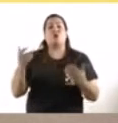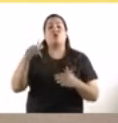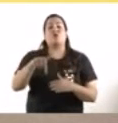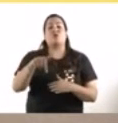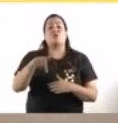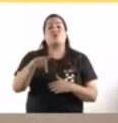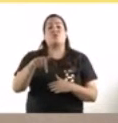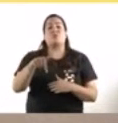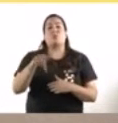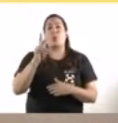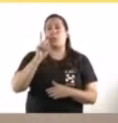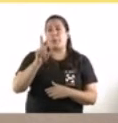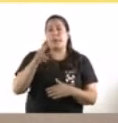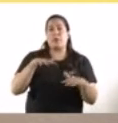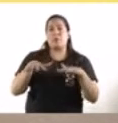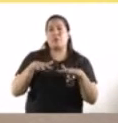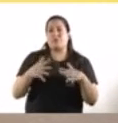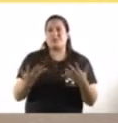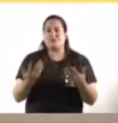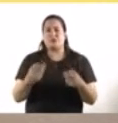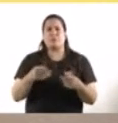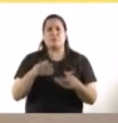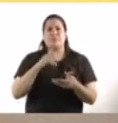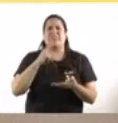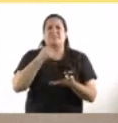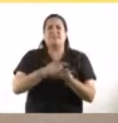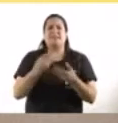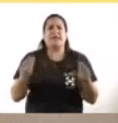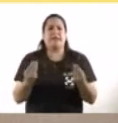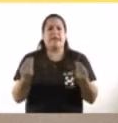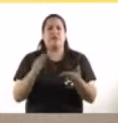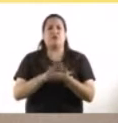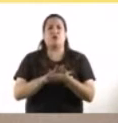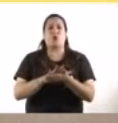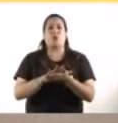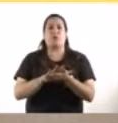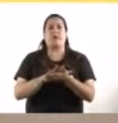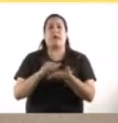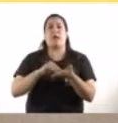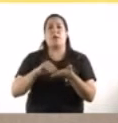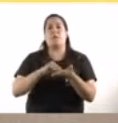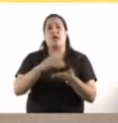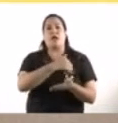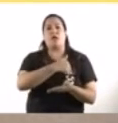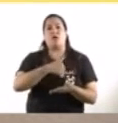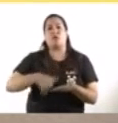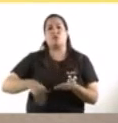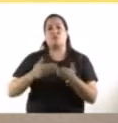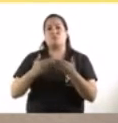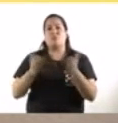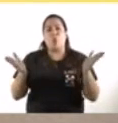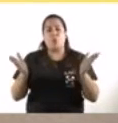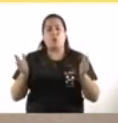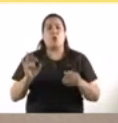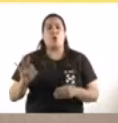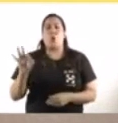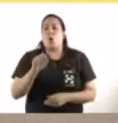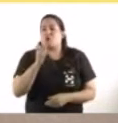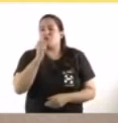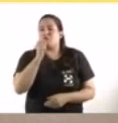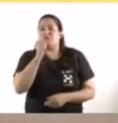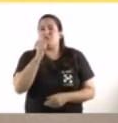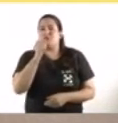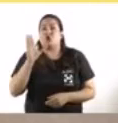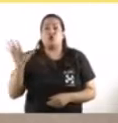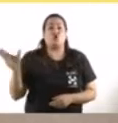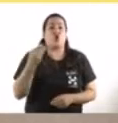decisiones va a tomar el gobierno de la ciudad con respecto a la administración pública? Si va a haber alguna idea de que vuelvan